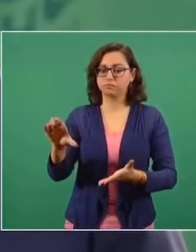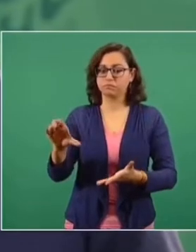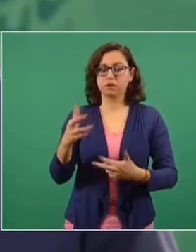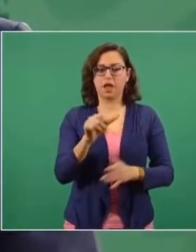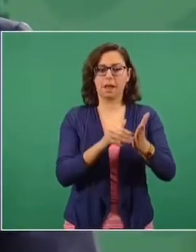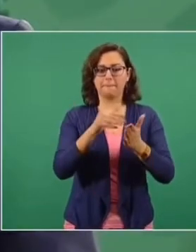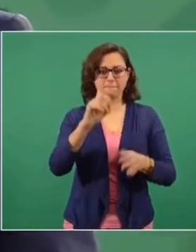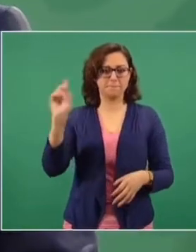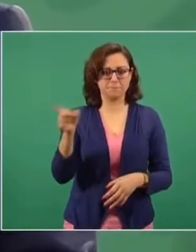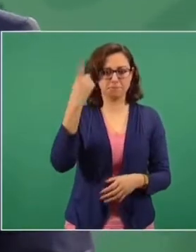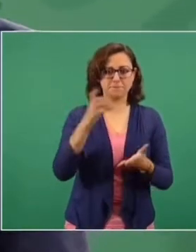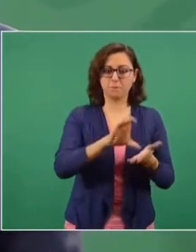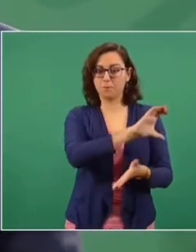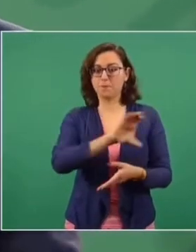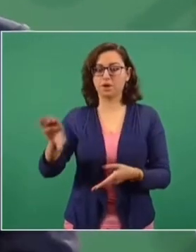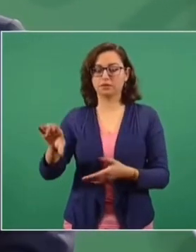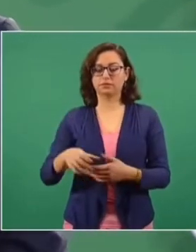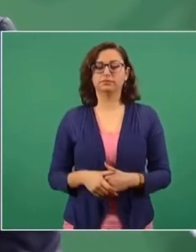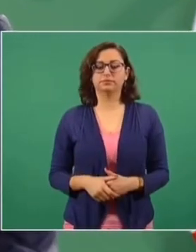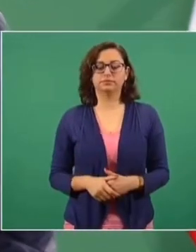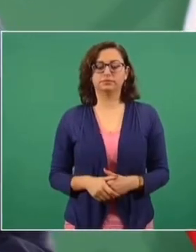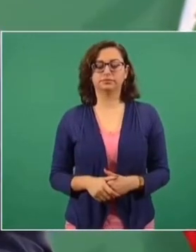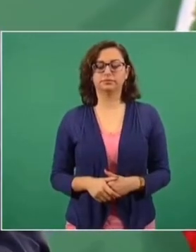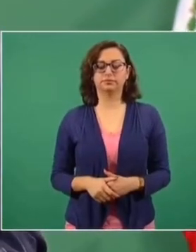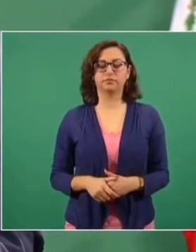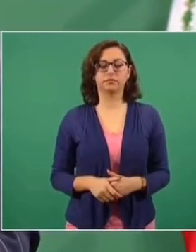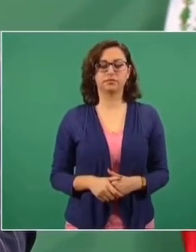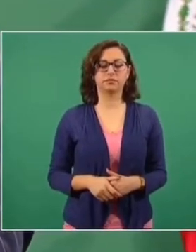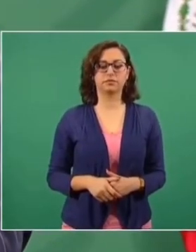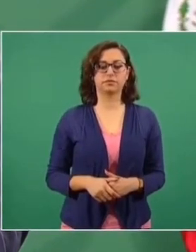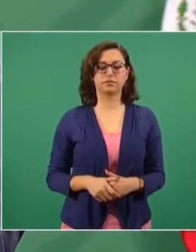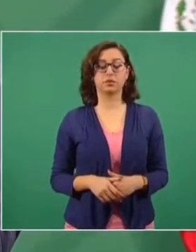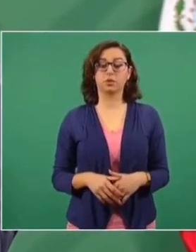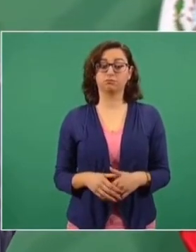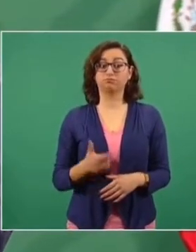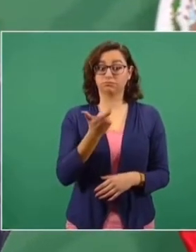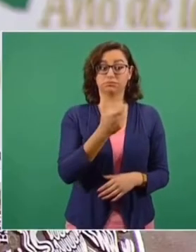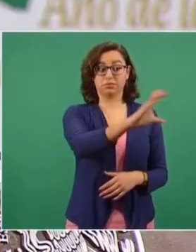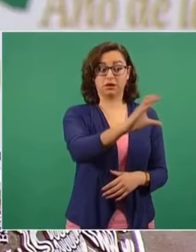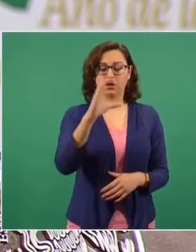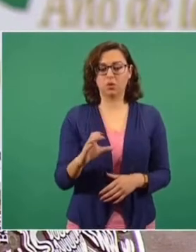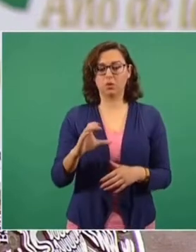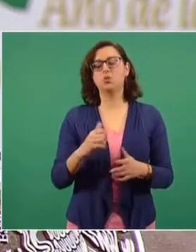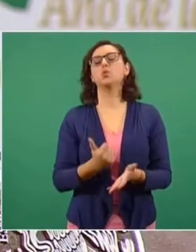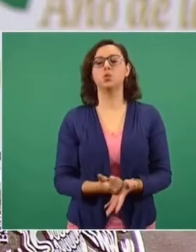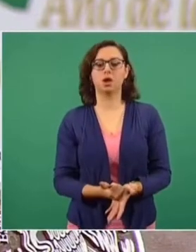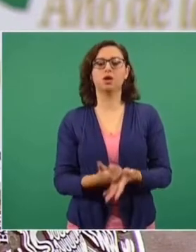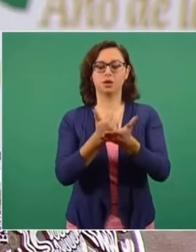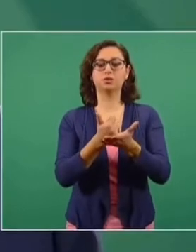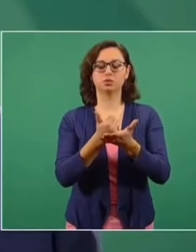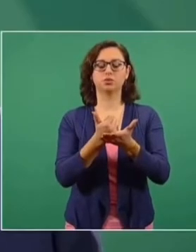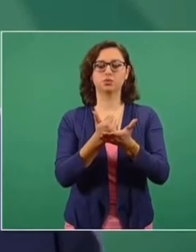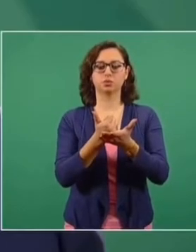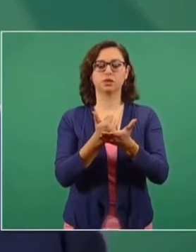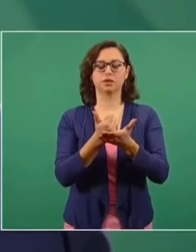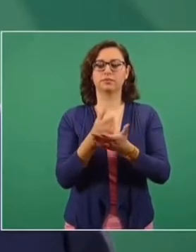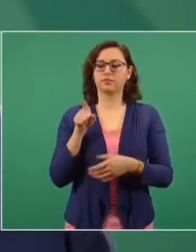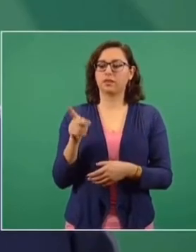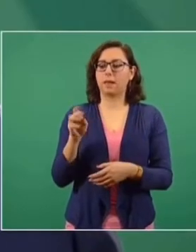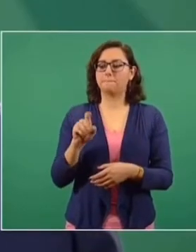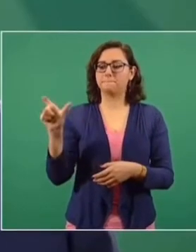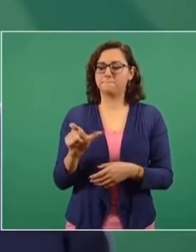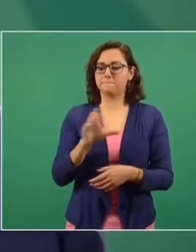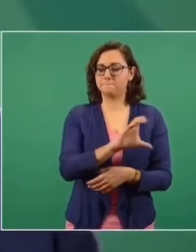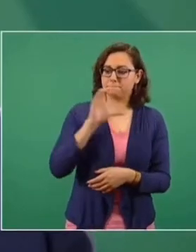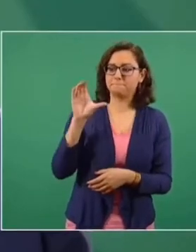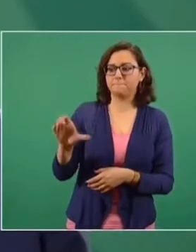del daño. Entonces, este dinero va a ayudar para que Pemex